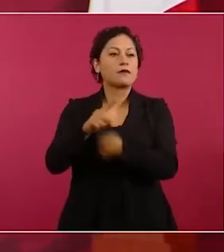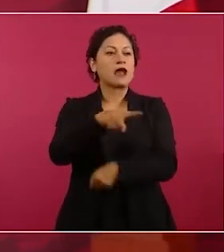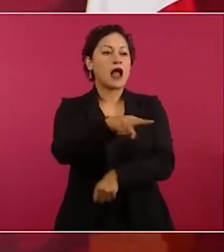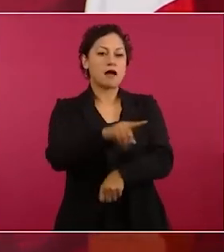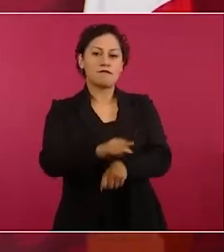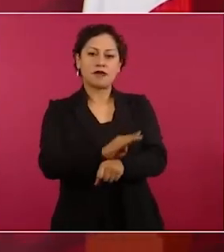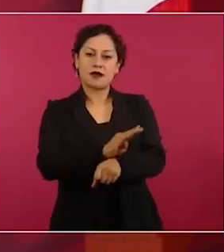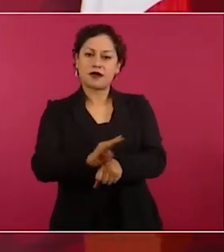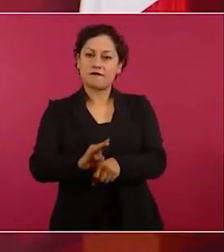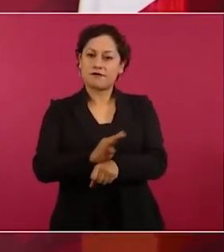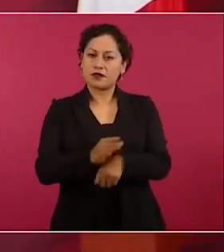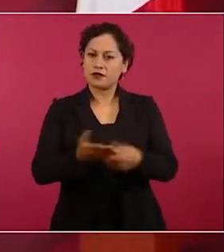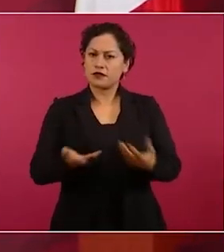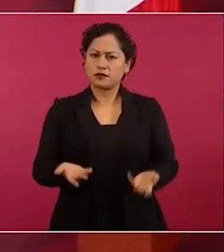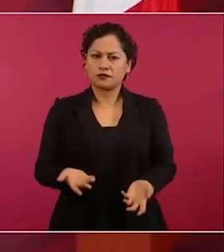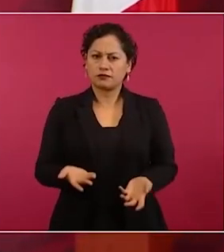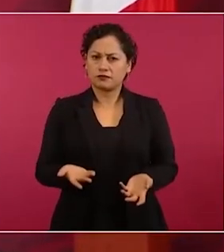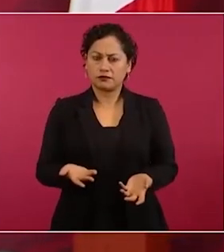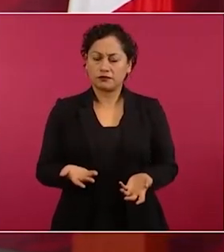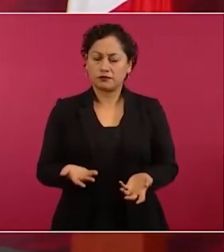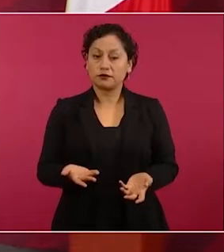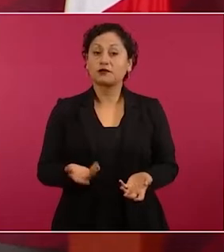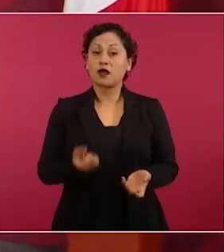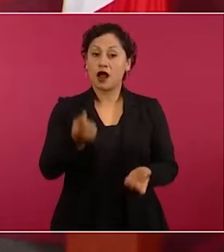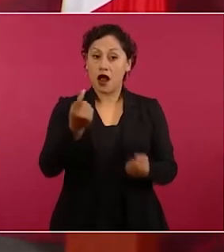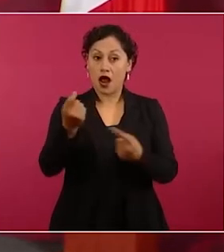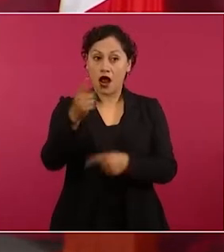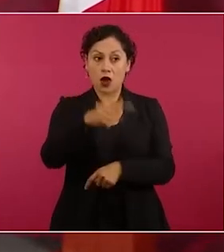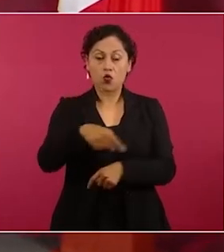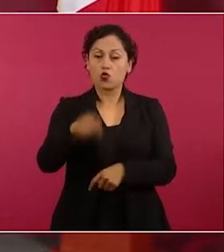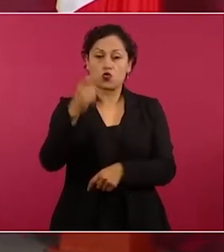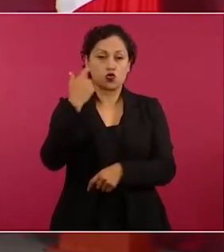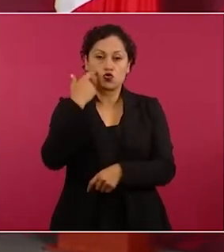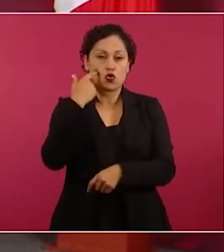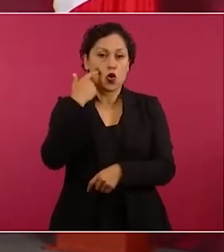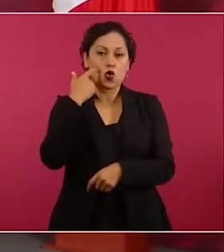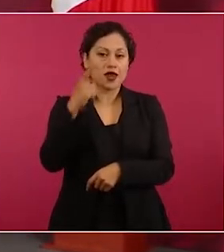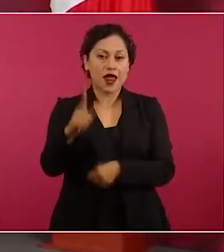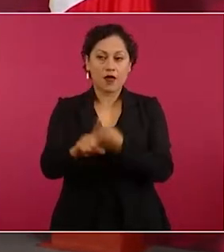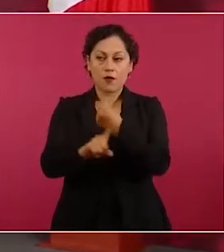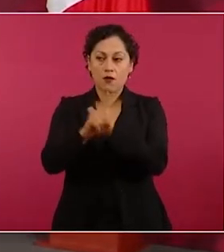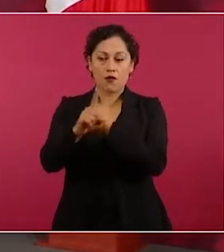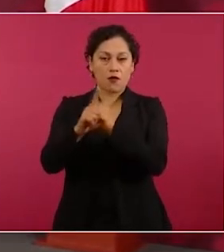aunque parezca increíble, que se resuelvan los problemas,